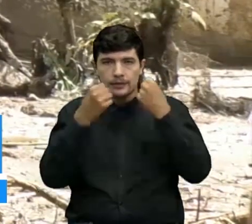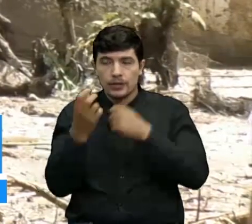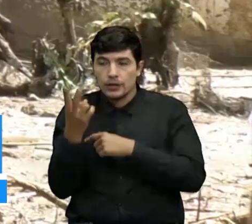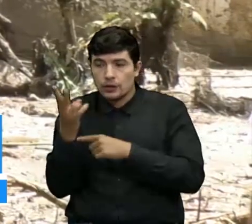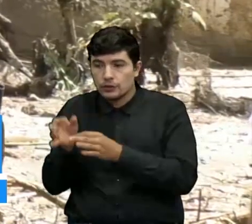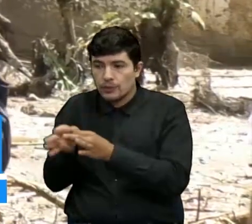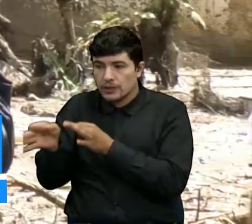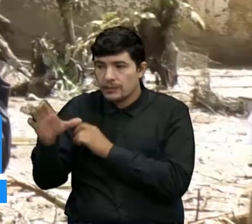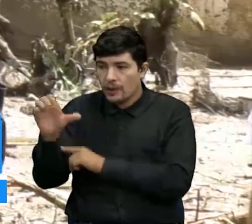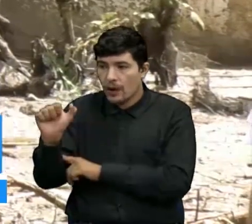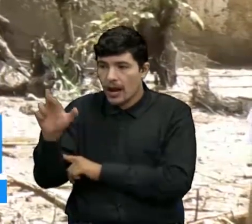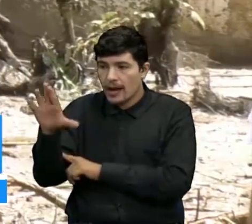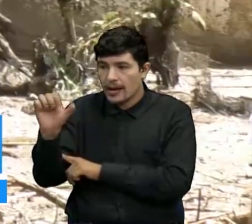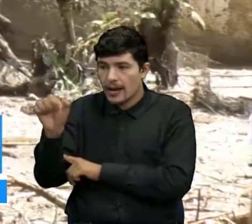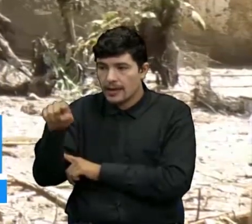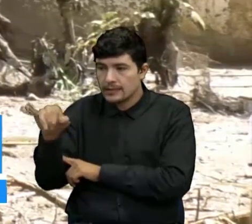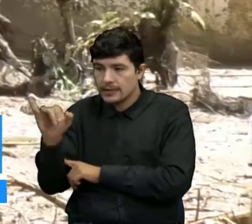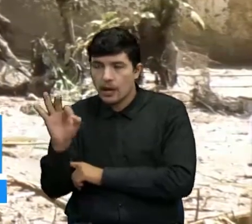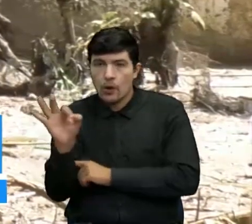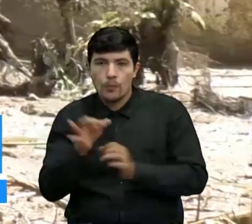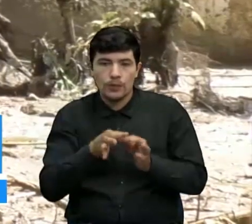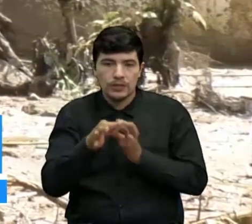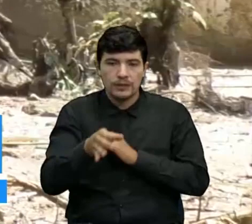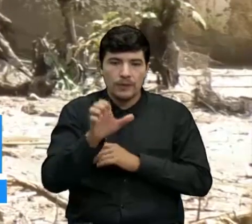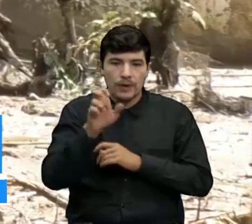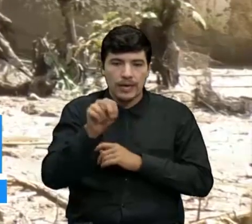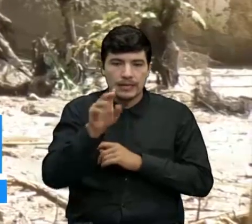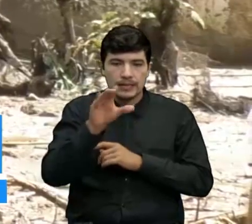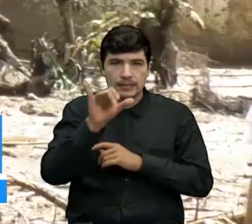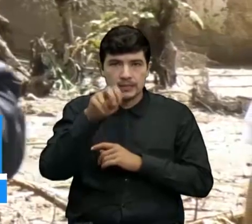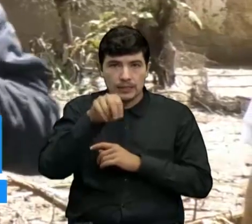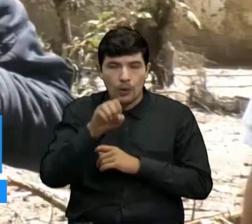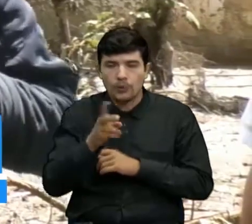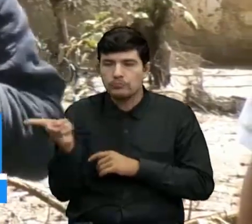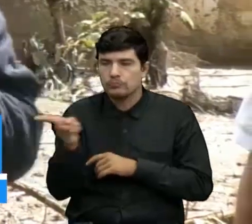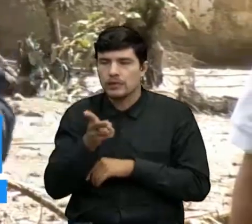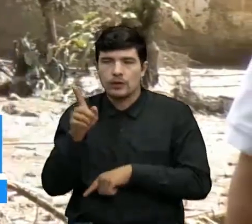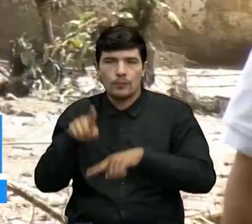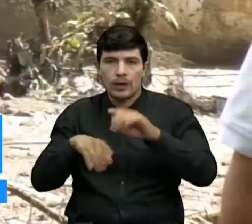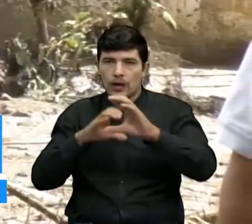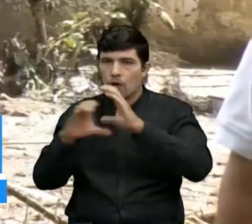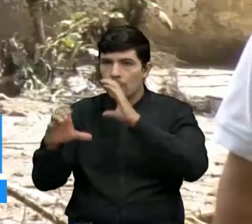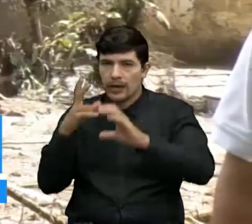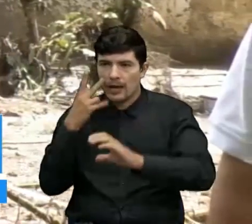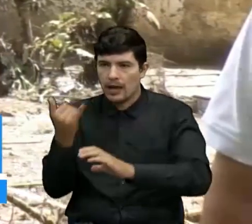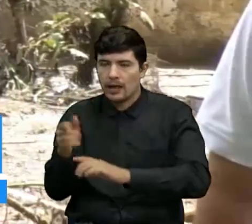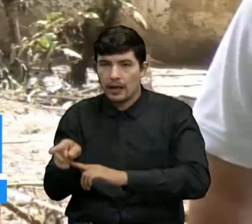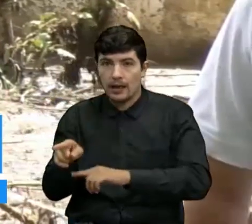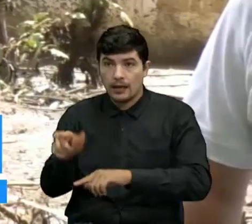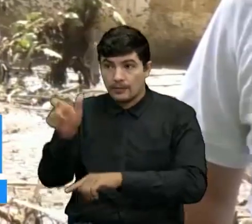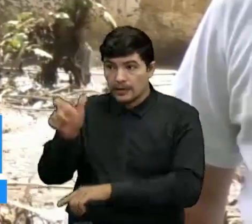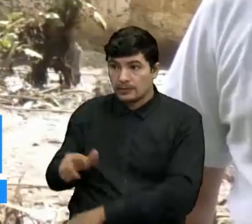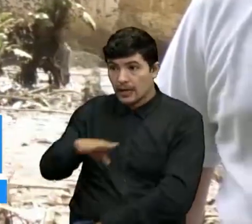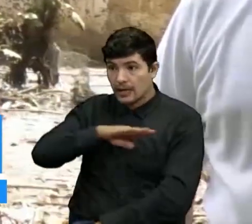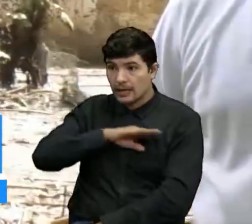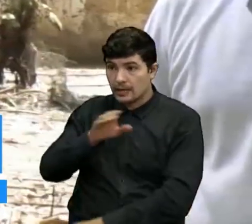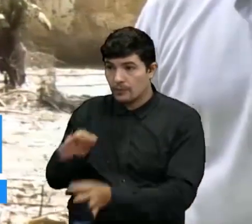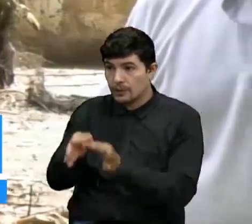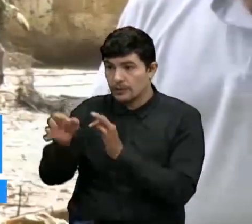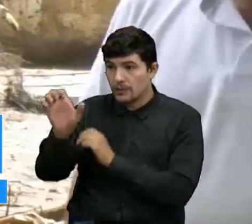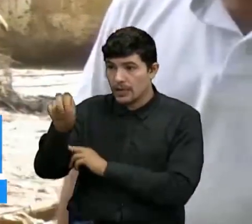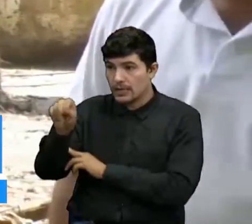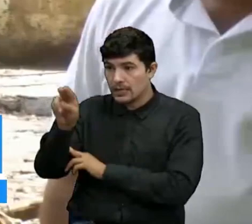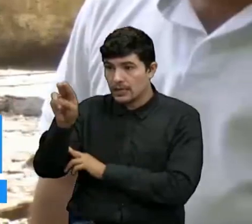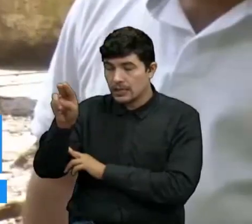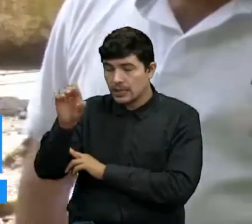Cárcasi y el municipio de Enciso. Para hablar de este tema me encuentro con el alcalde Yamir Hernández, él es alcalde del municipio de Enciso. Alcalde,